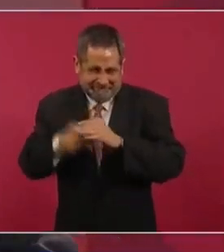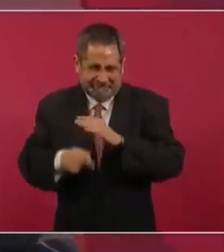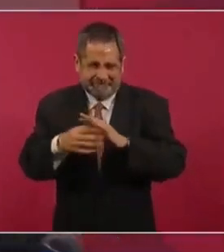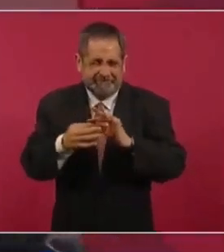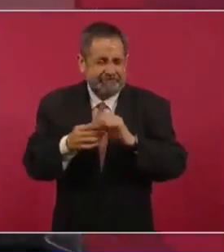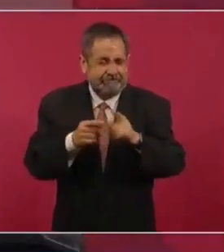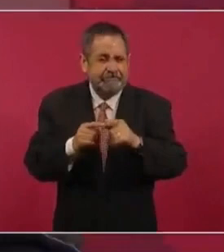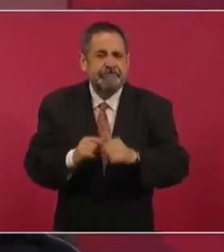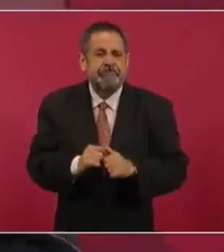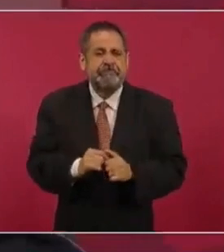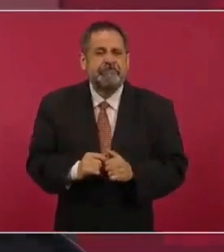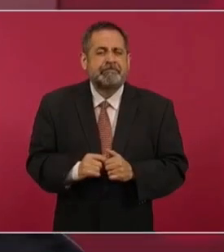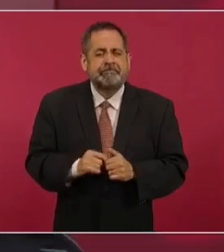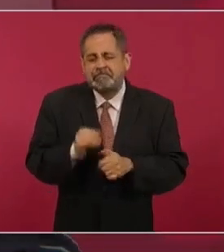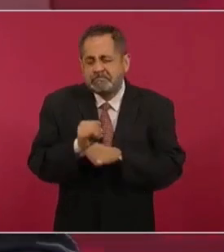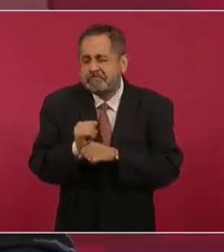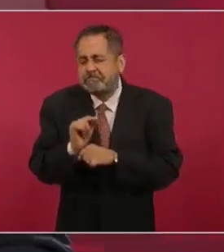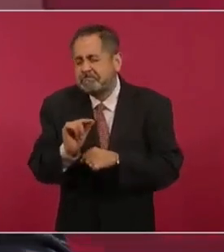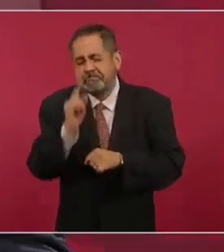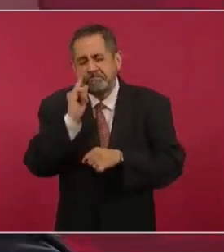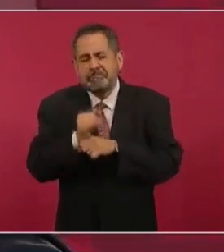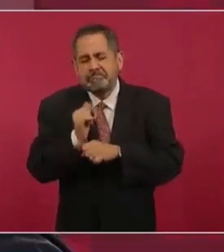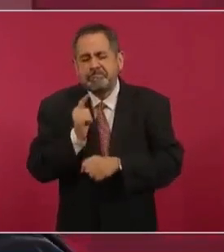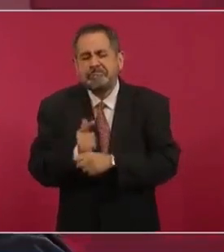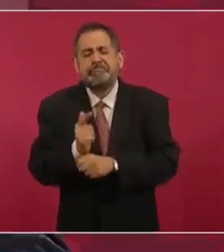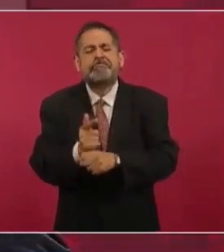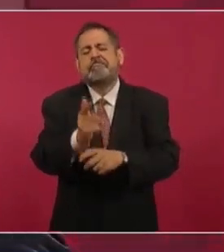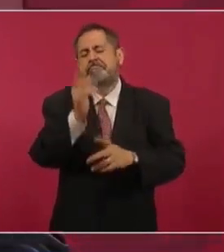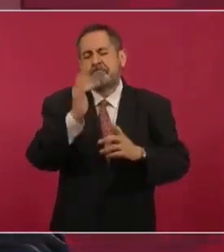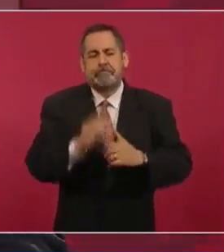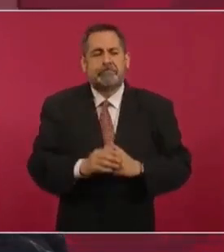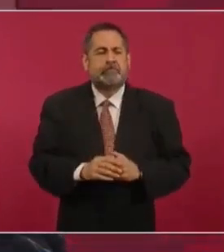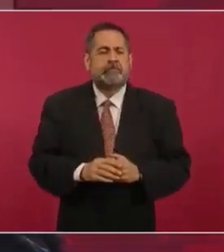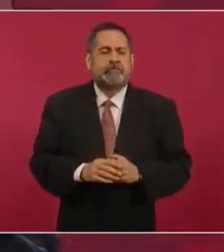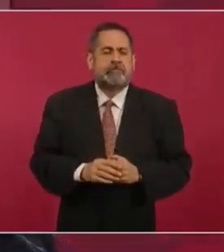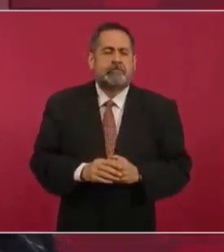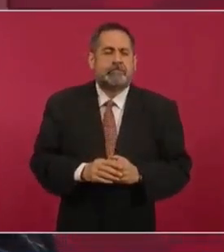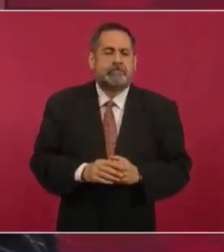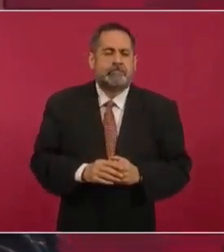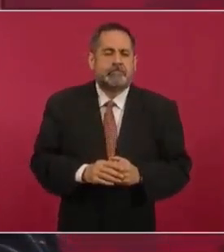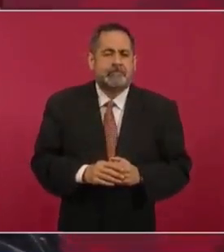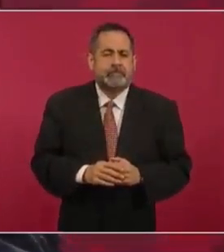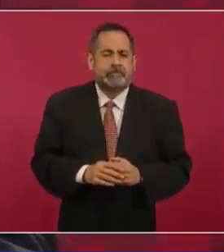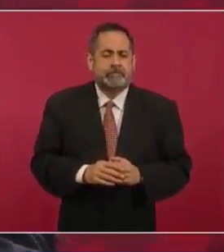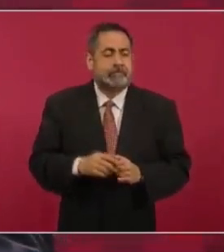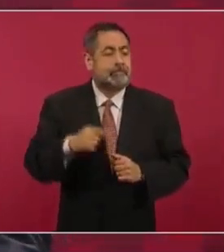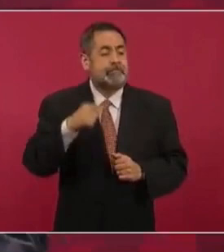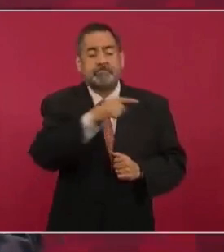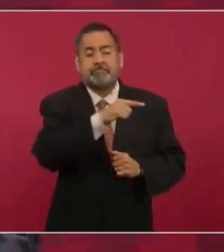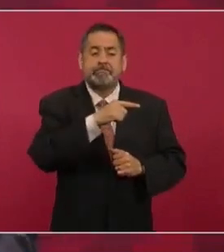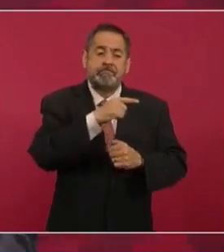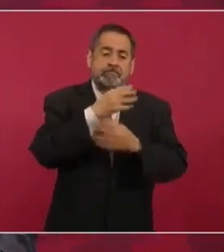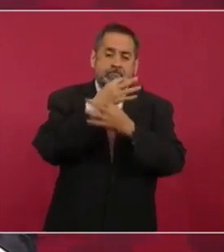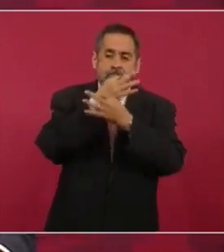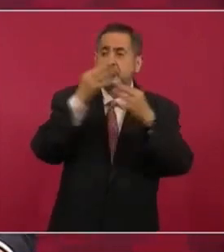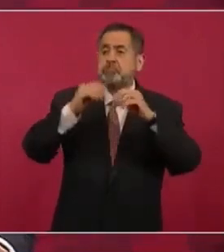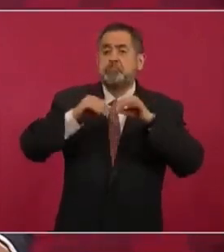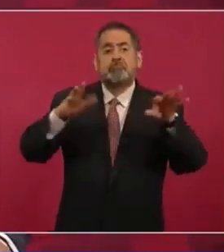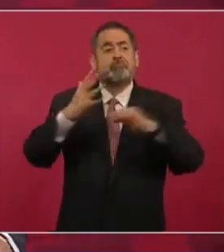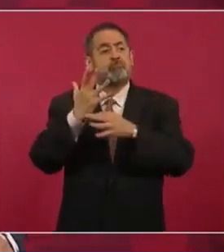poquito, ni siquiera mucho, la proclama o el